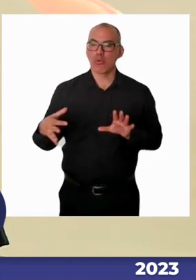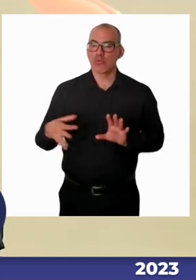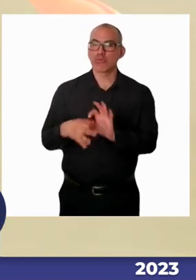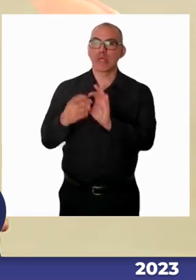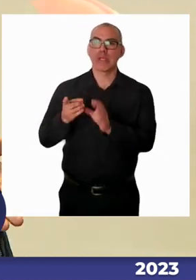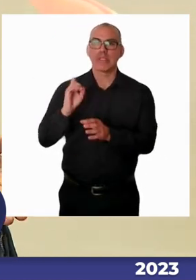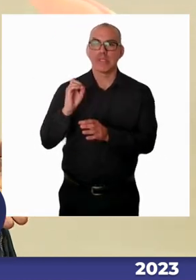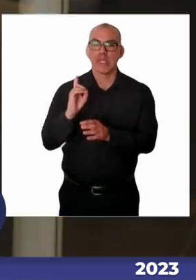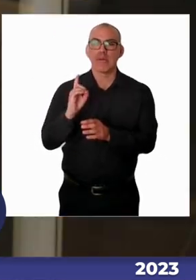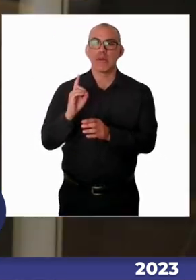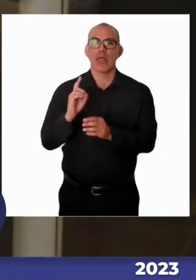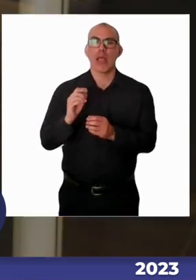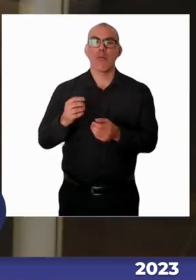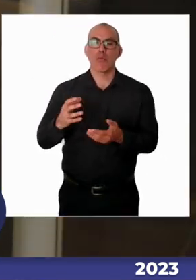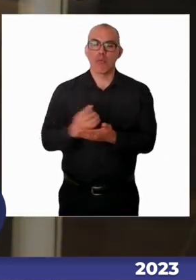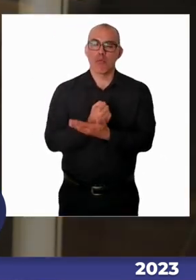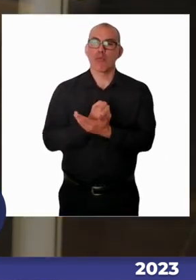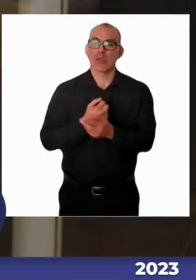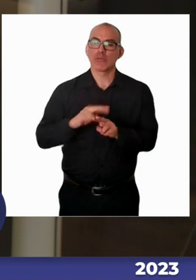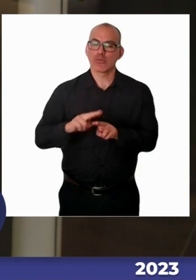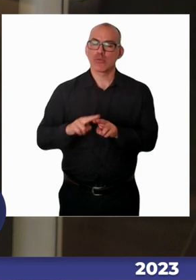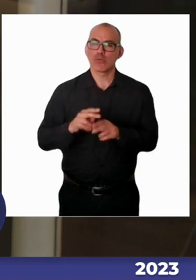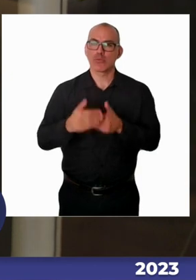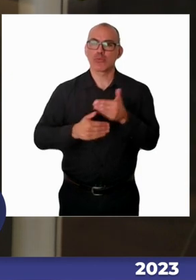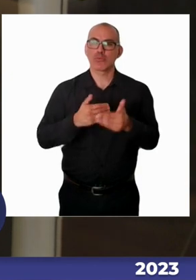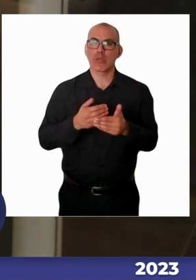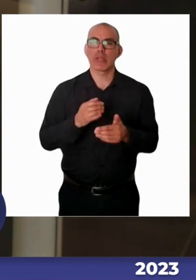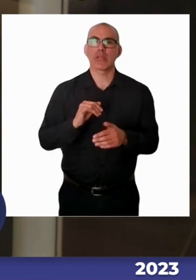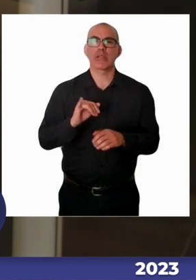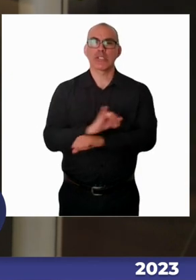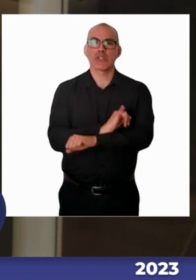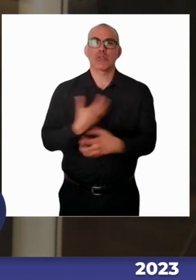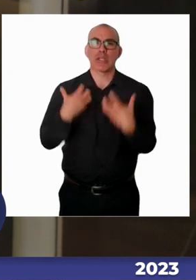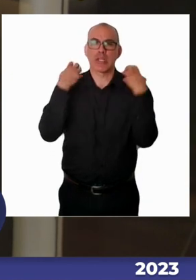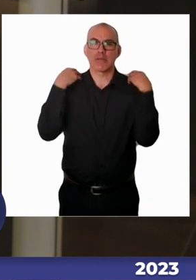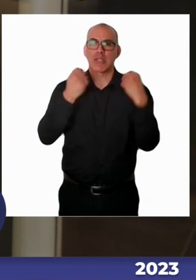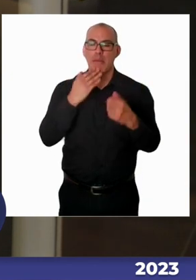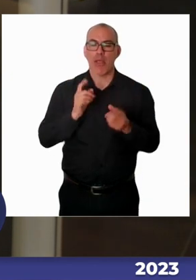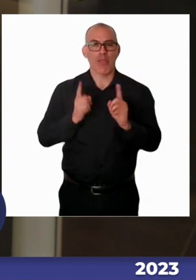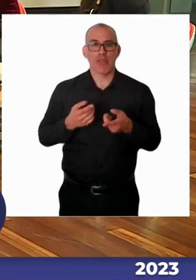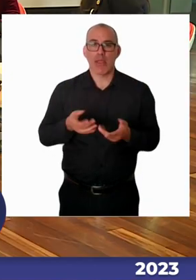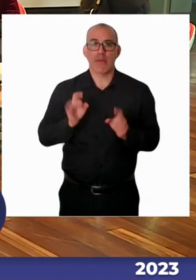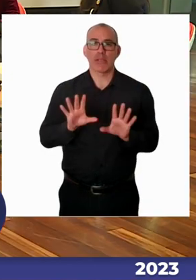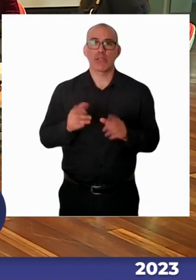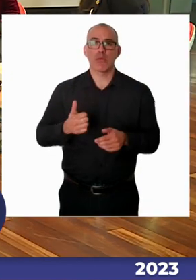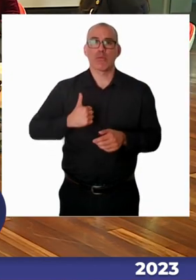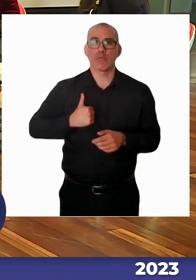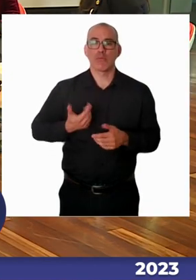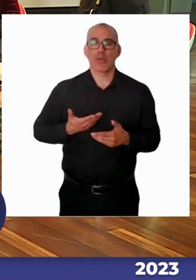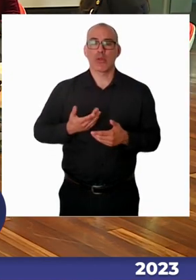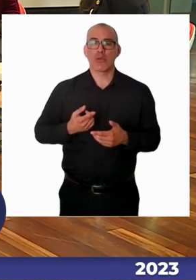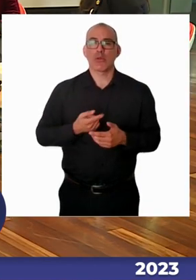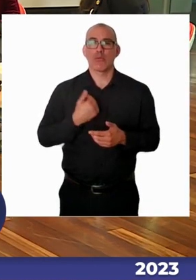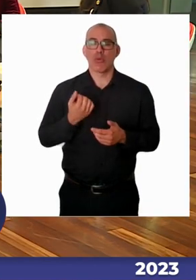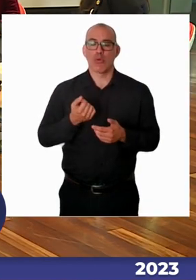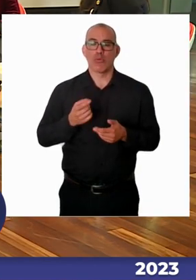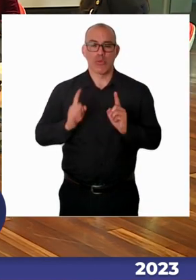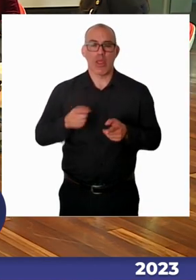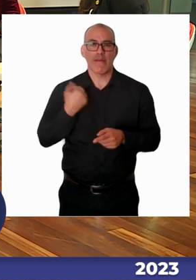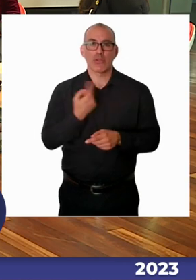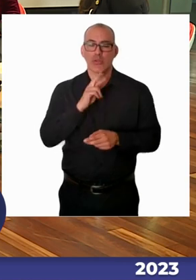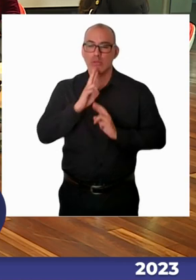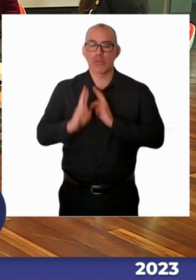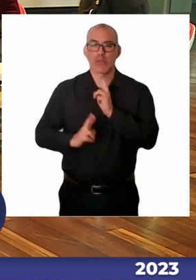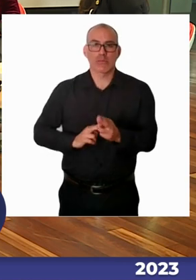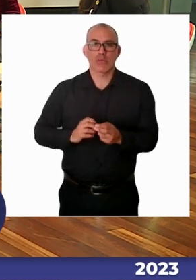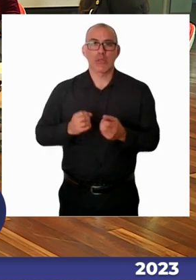En el segundo PNEL vamos a tratar educación superior. ¿Sí? Sí. Fantástico, mira, yo te comento, por ejemplo, hace